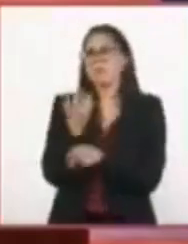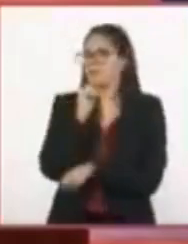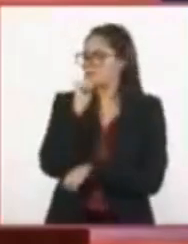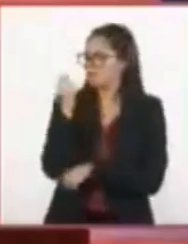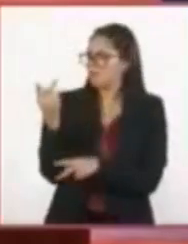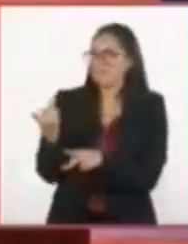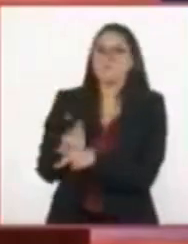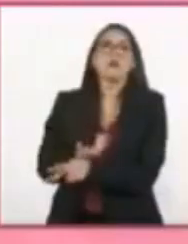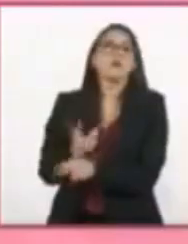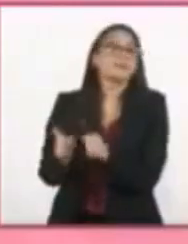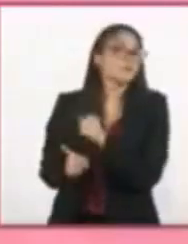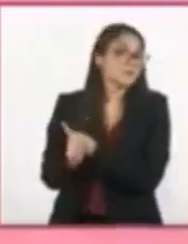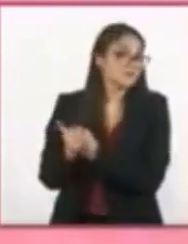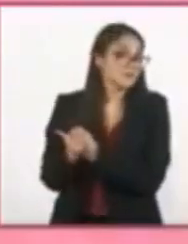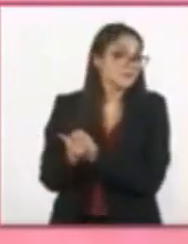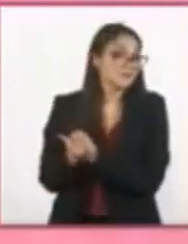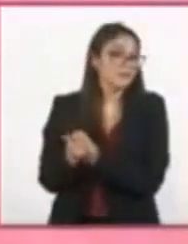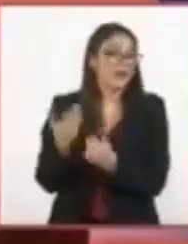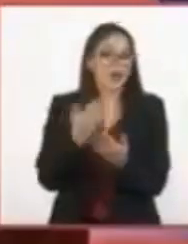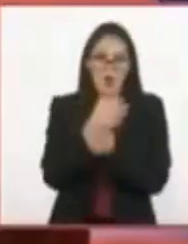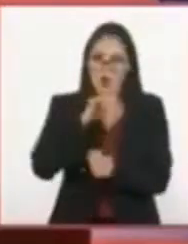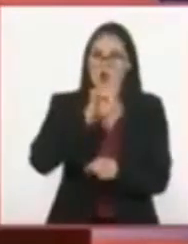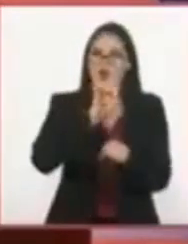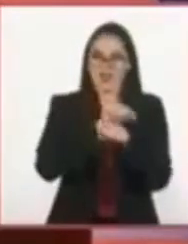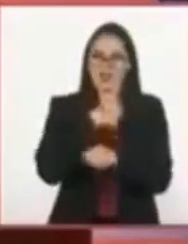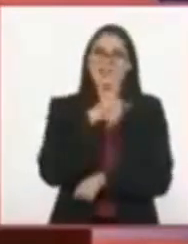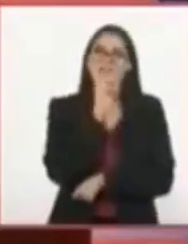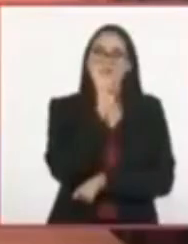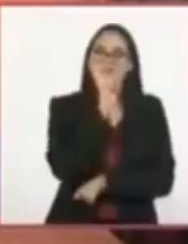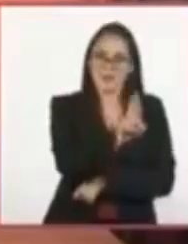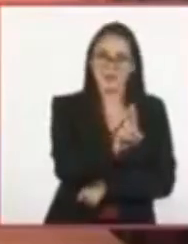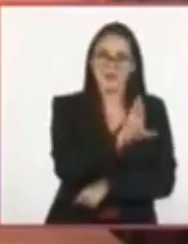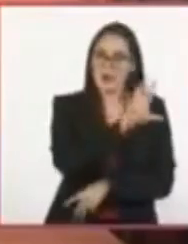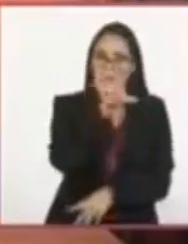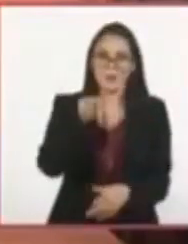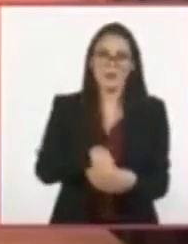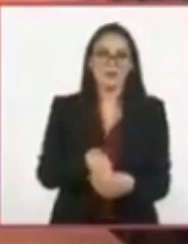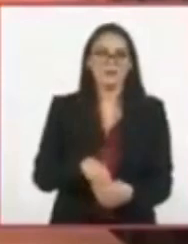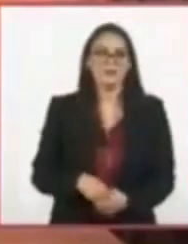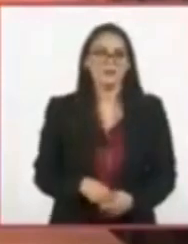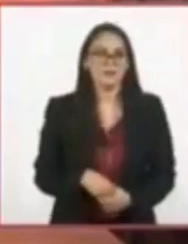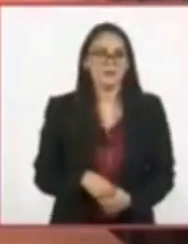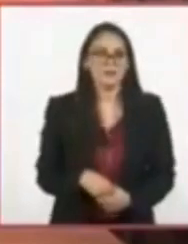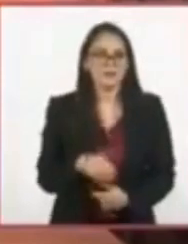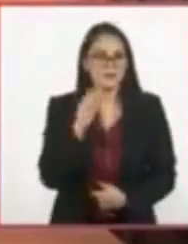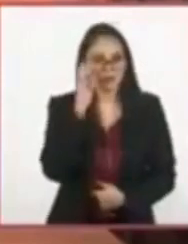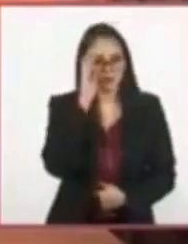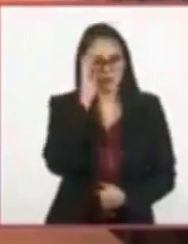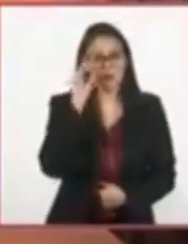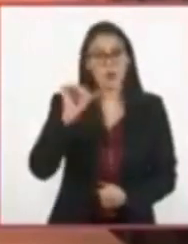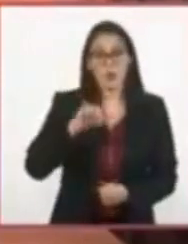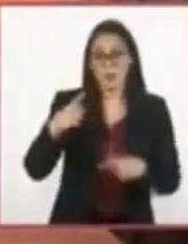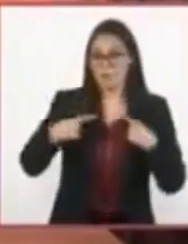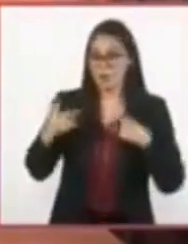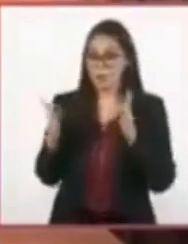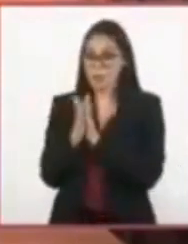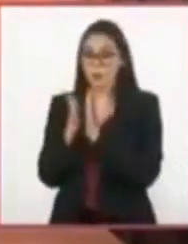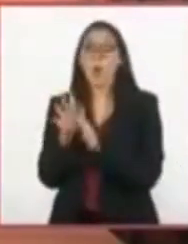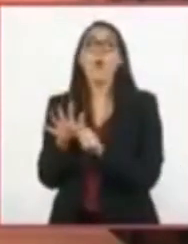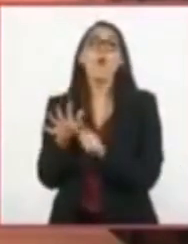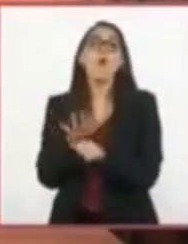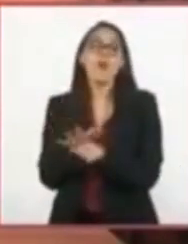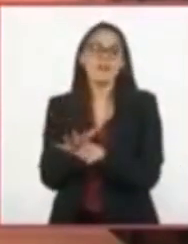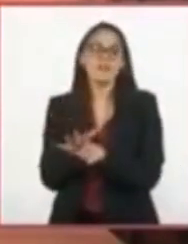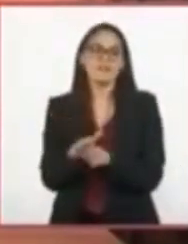escribimos? Hoy sabremos las respuestas. Los concursantes del día de hoy son...